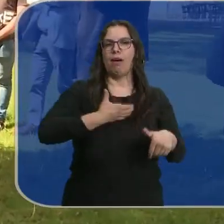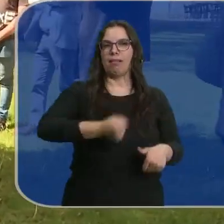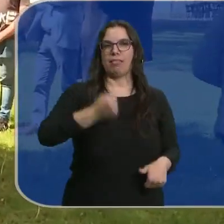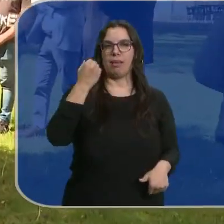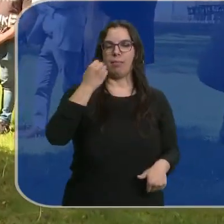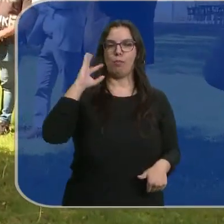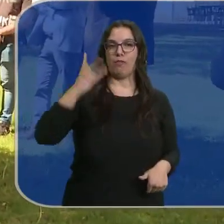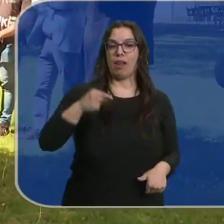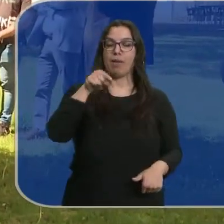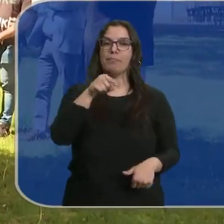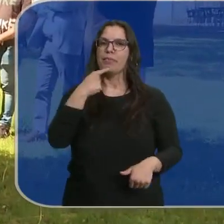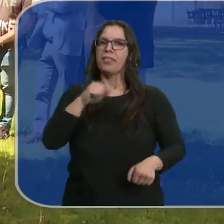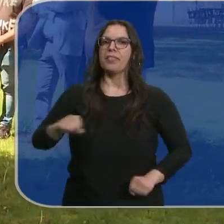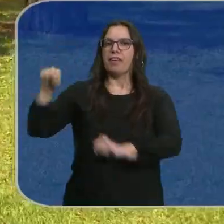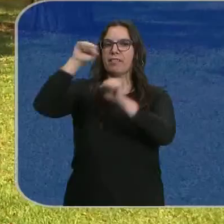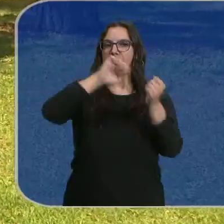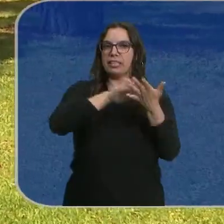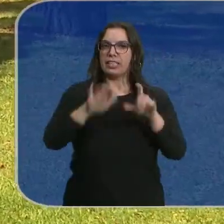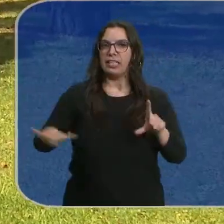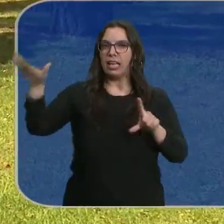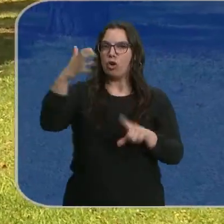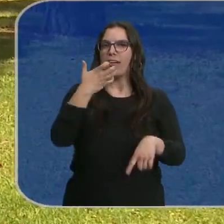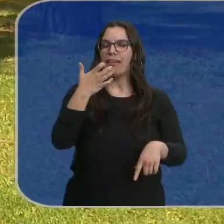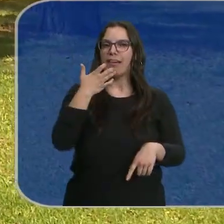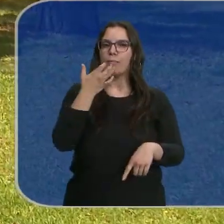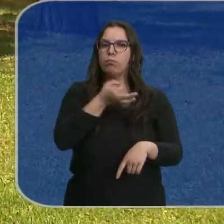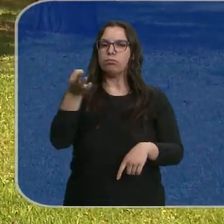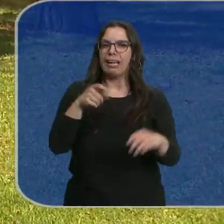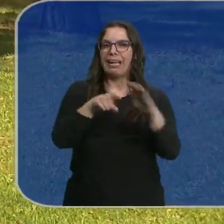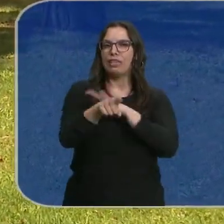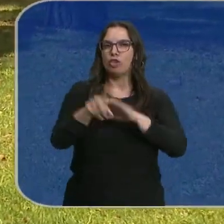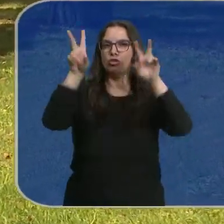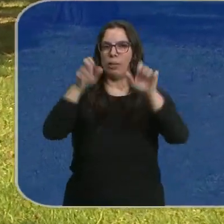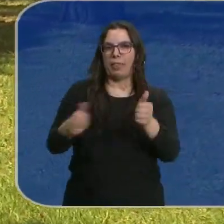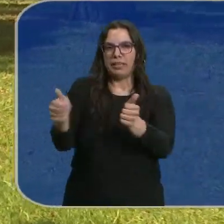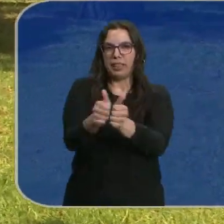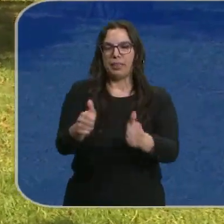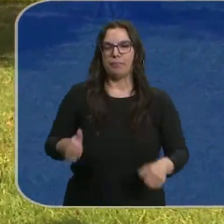Ponferrada. Desde allí Blanco ha defendido que Castilla y León es un ejemplo en la gestión de la dependencia.